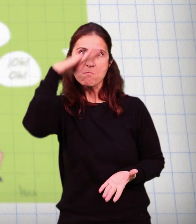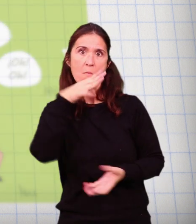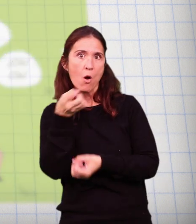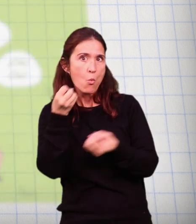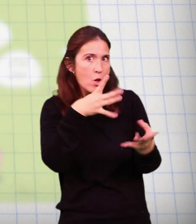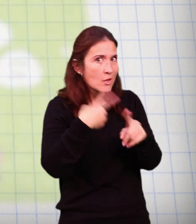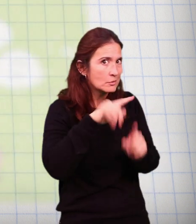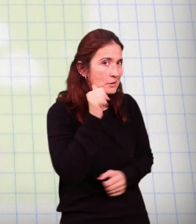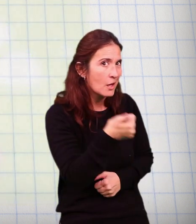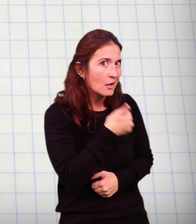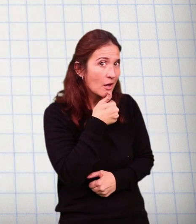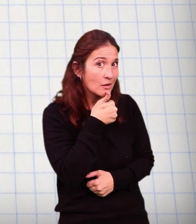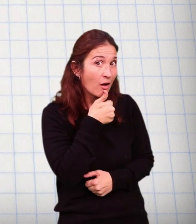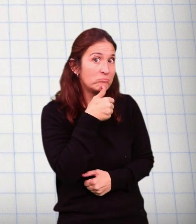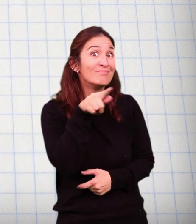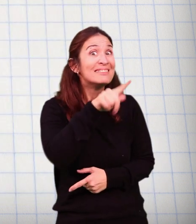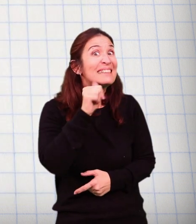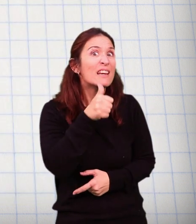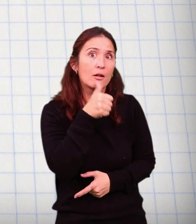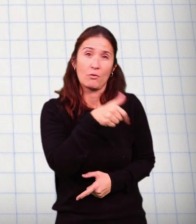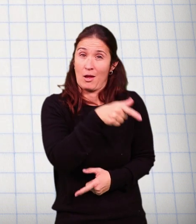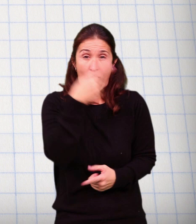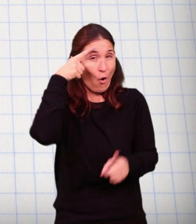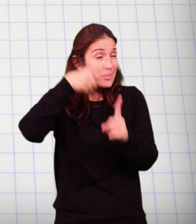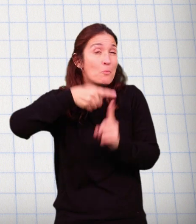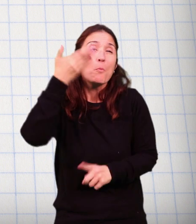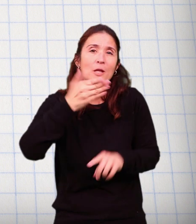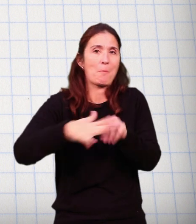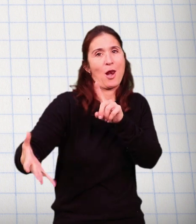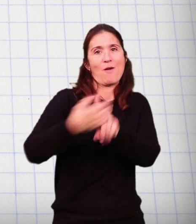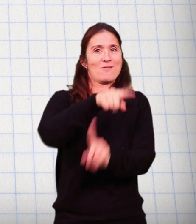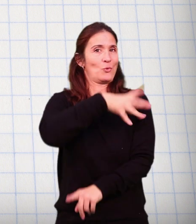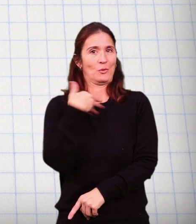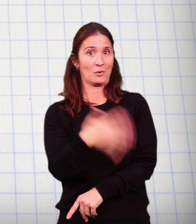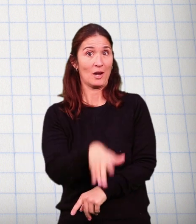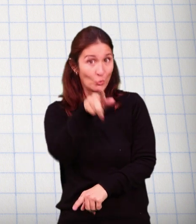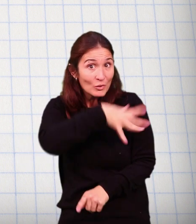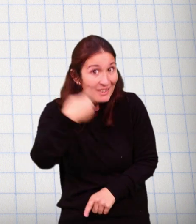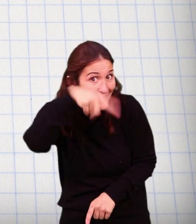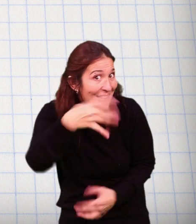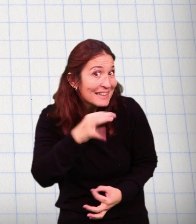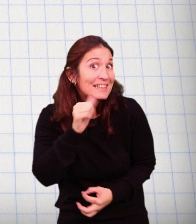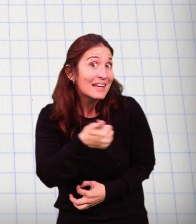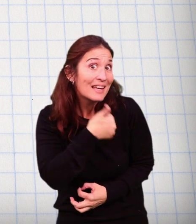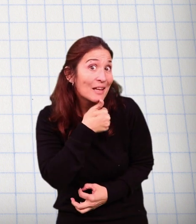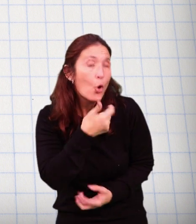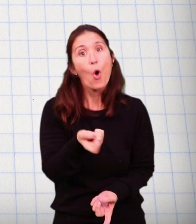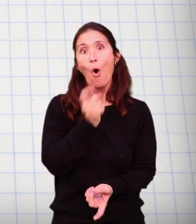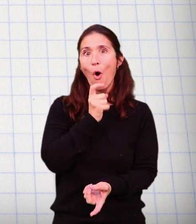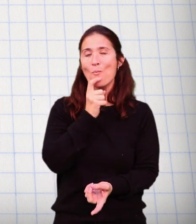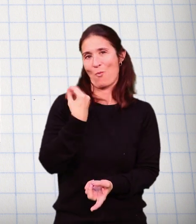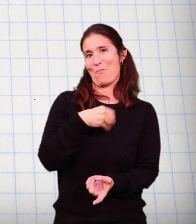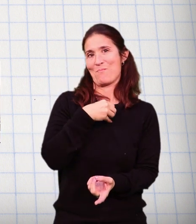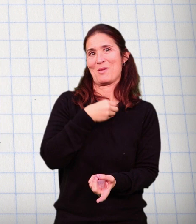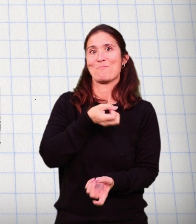contado un gran secreto, aquel que necesitas para cumplir cualquier reto. ¿Tú también lo quieres saber? No dejes de